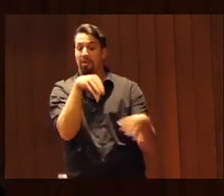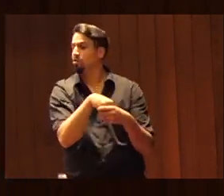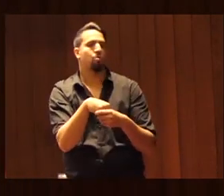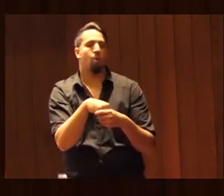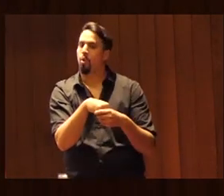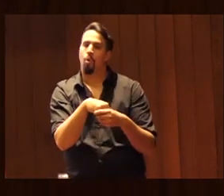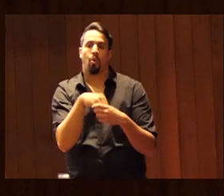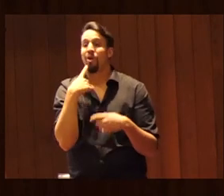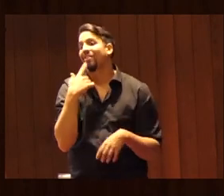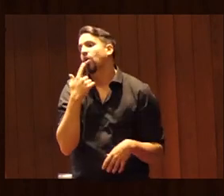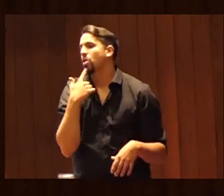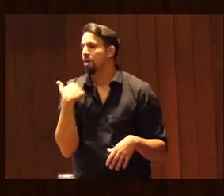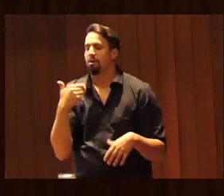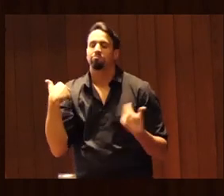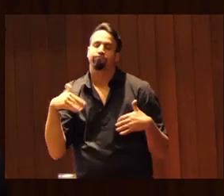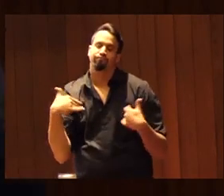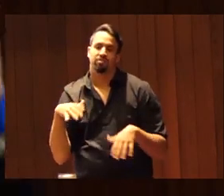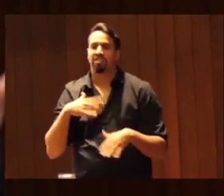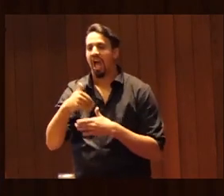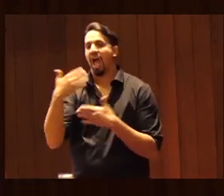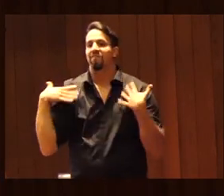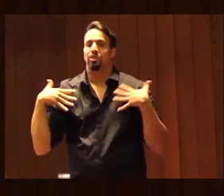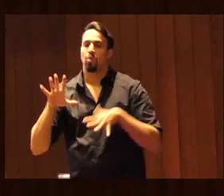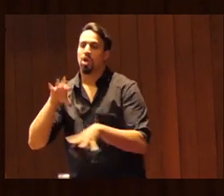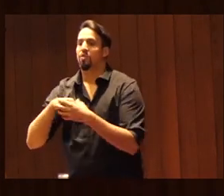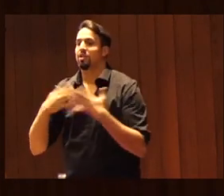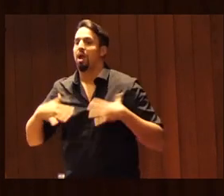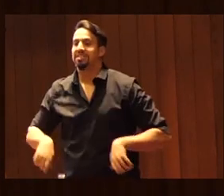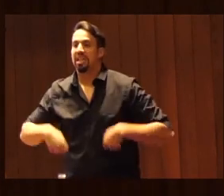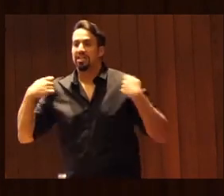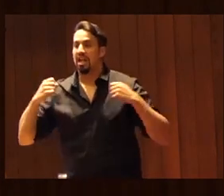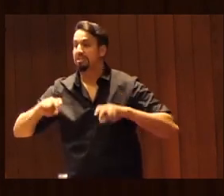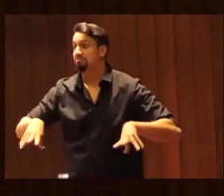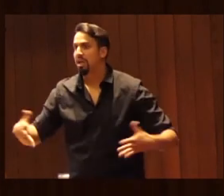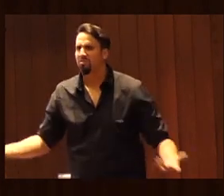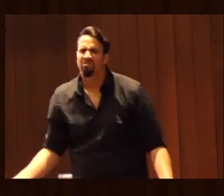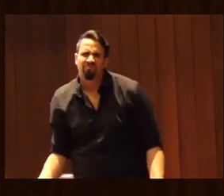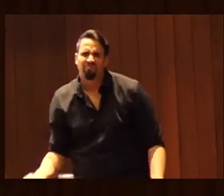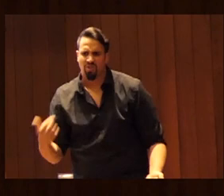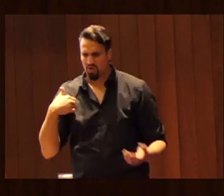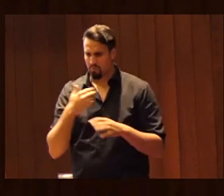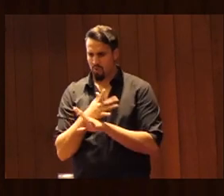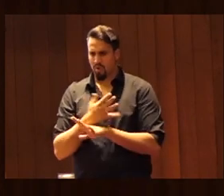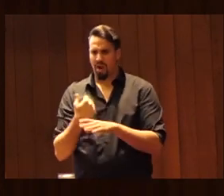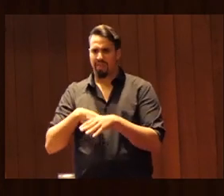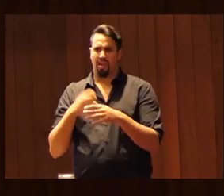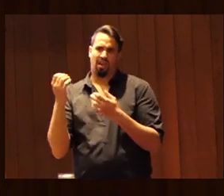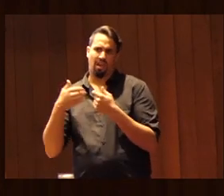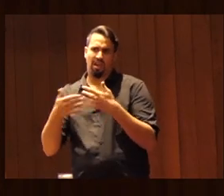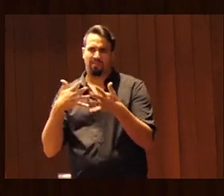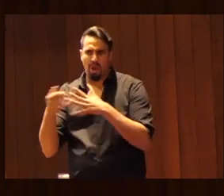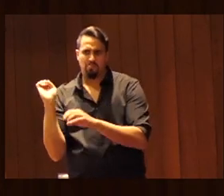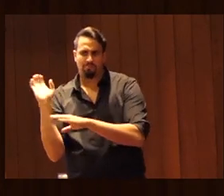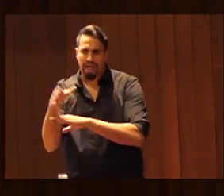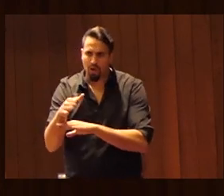dijo, no, es que es mucho tiempo dentro del vestuario, sin camiseta. Entonces, yo como jugadora de bala humano que la mayoría de entrenadores han